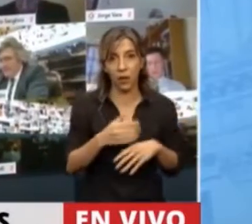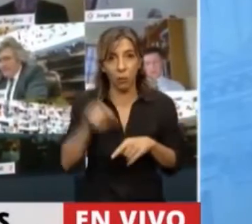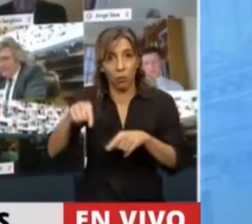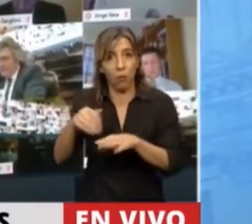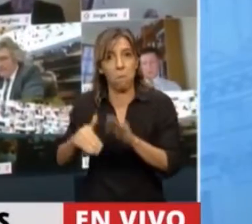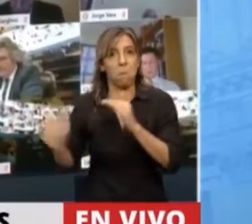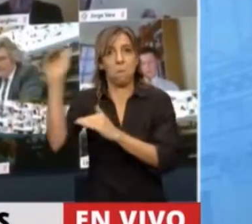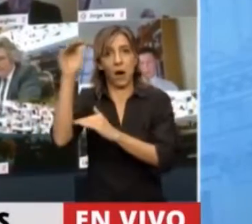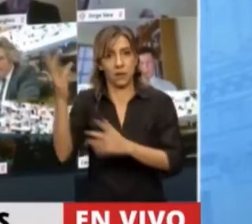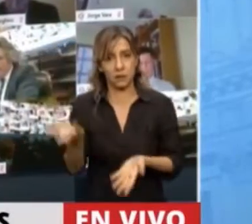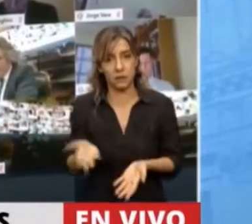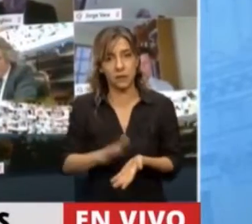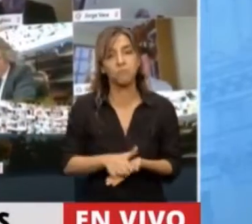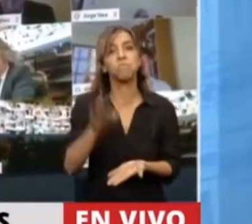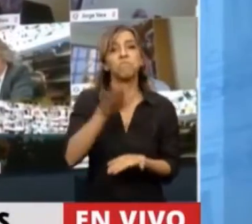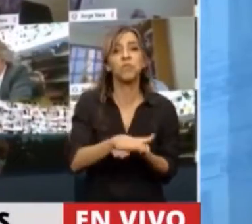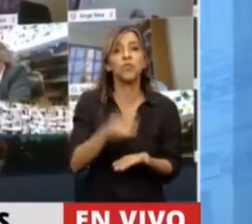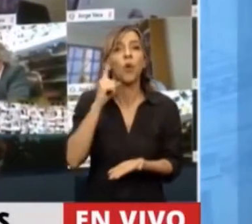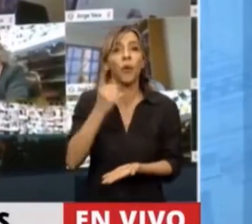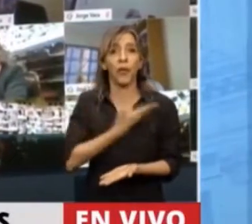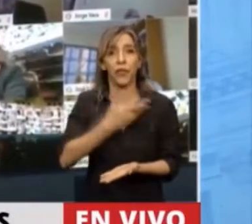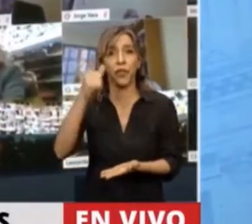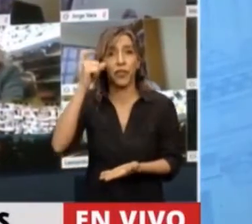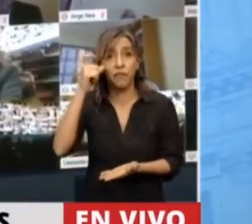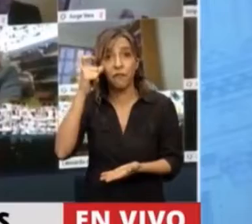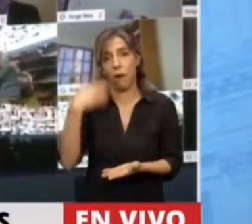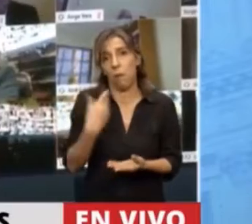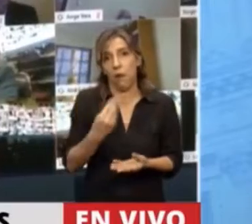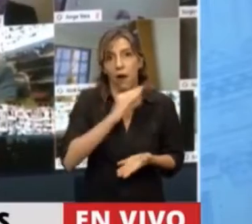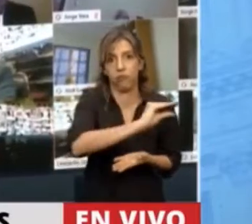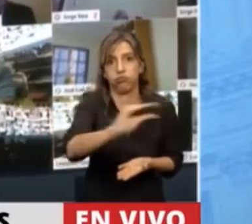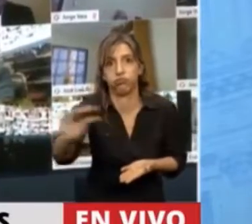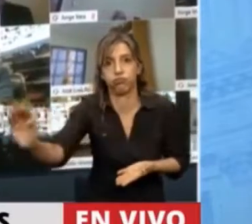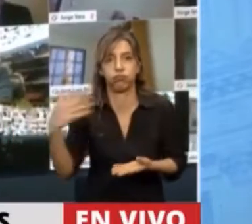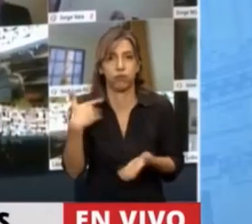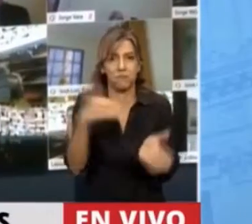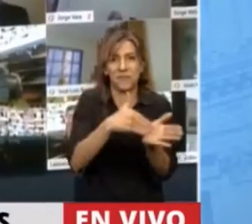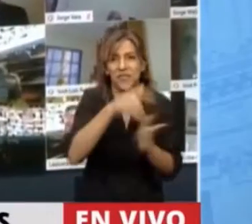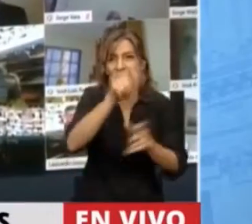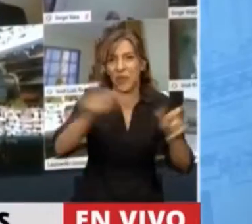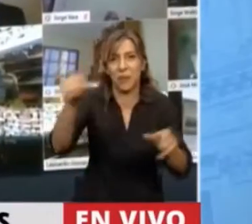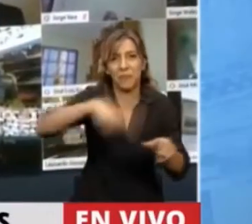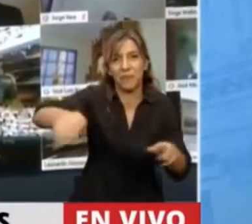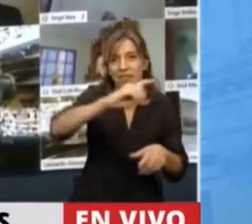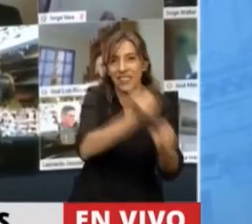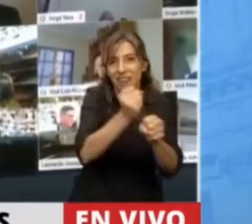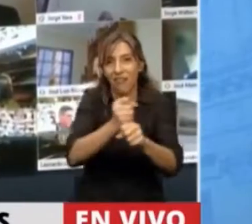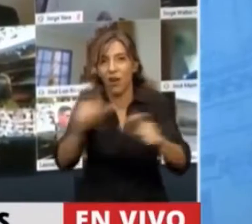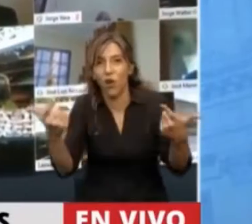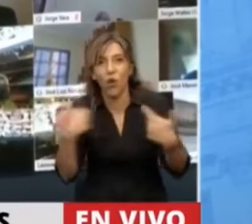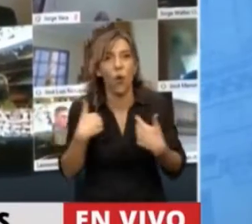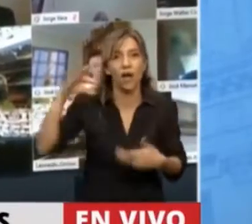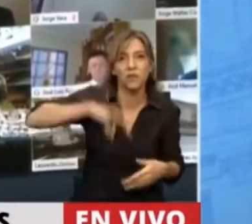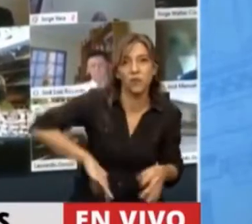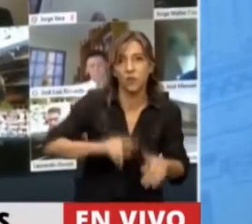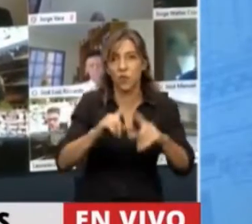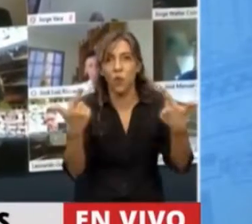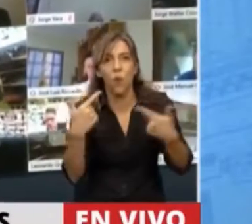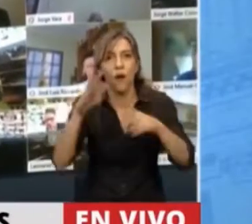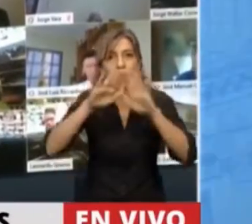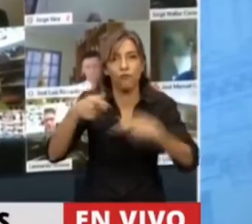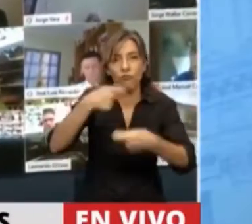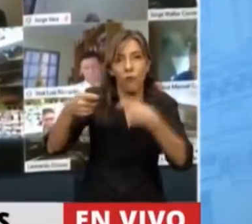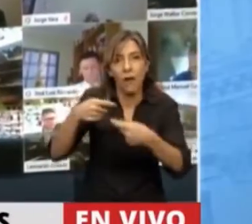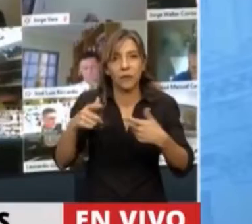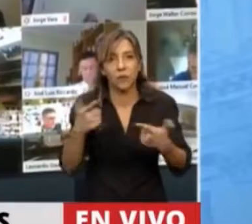del IFE que deberían responder a la emergencia de millones que se han quedado sin ingresos, trabajadoras, trabajadores, pequeños comerciantes. Sabemos